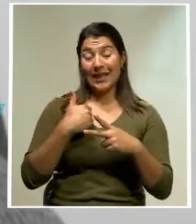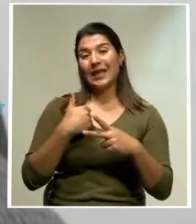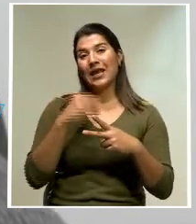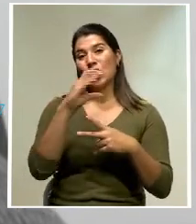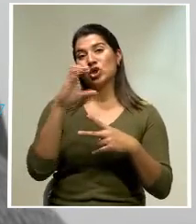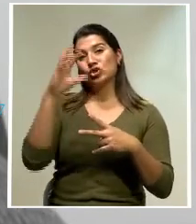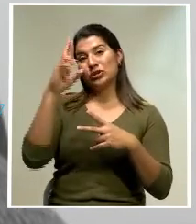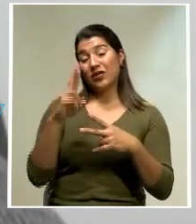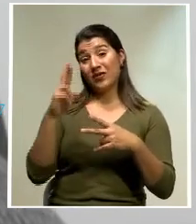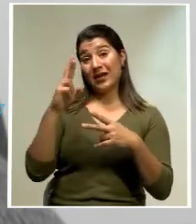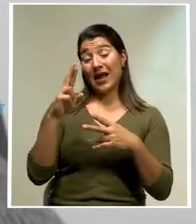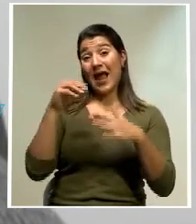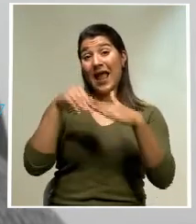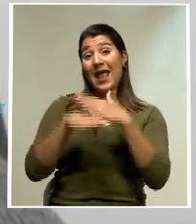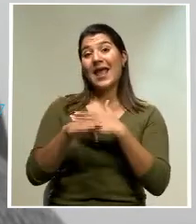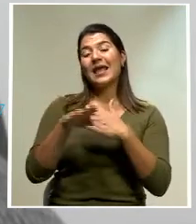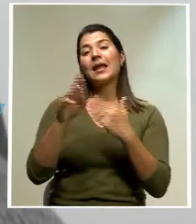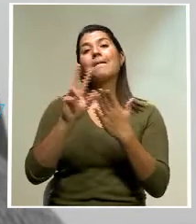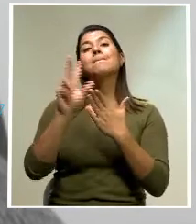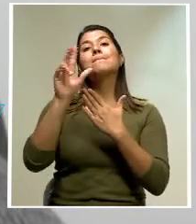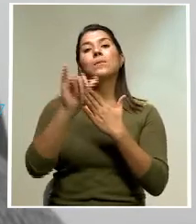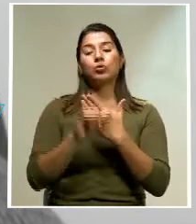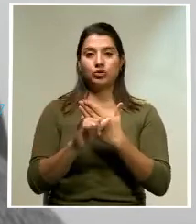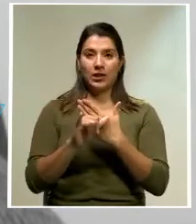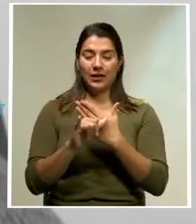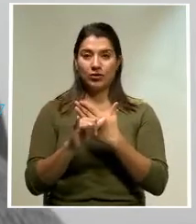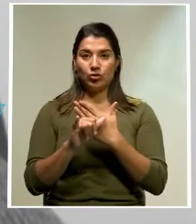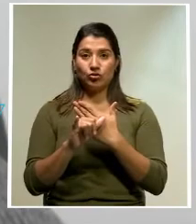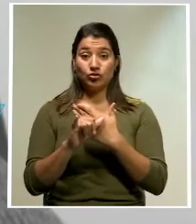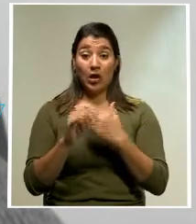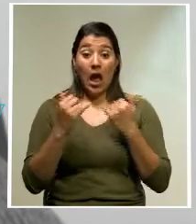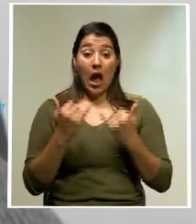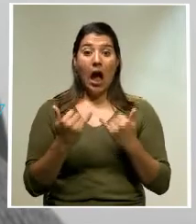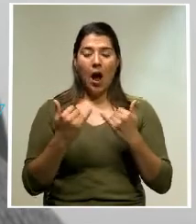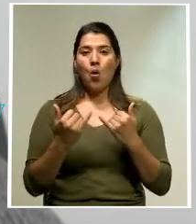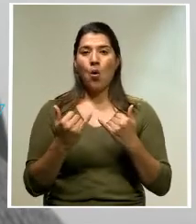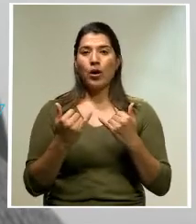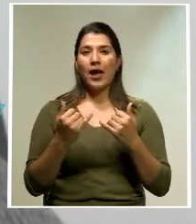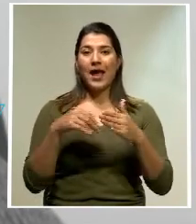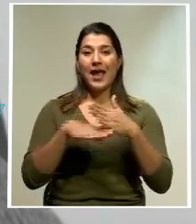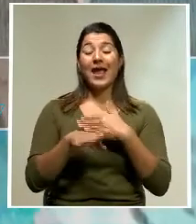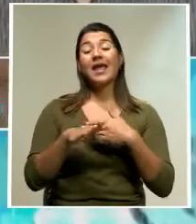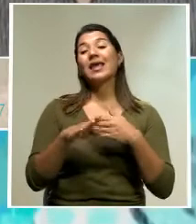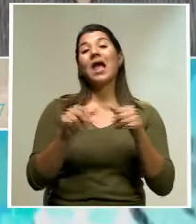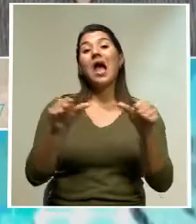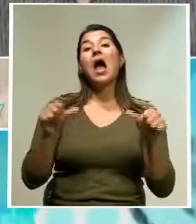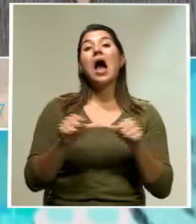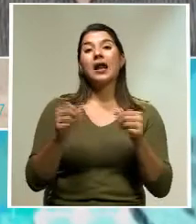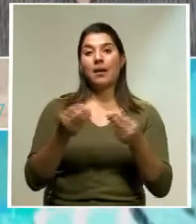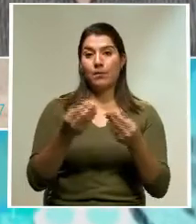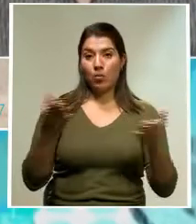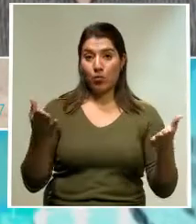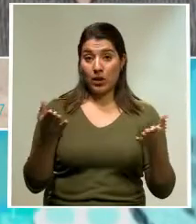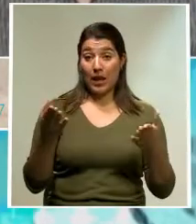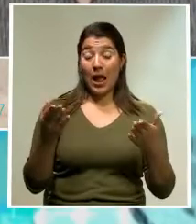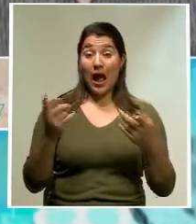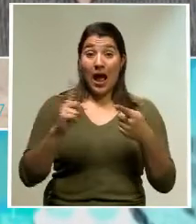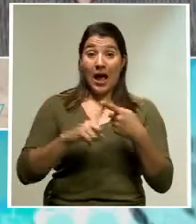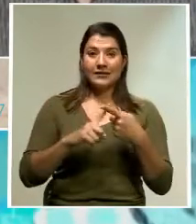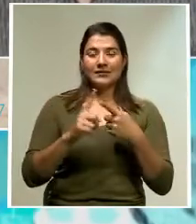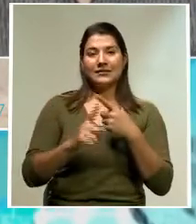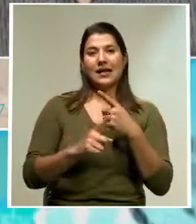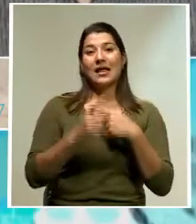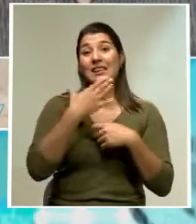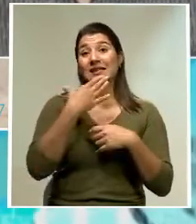que tiene el sector público vigente al 31 de diciembre del 2020. Doña